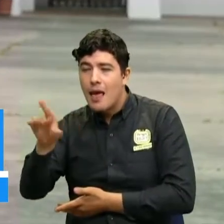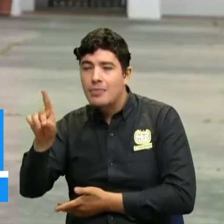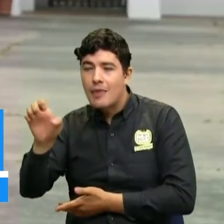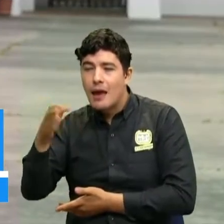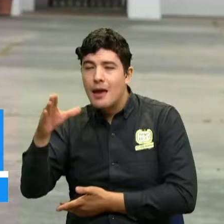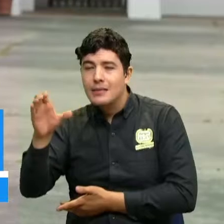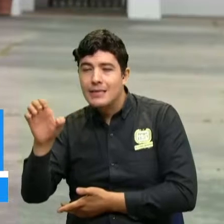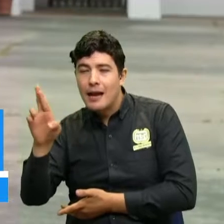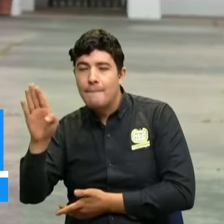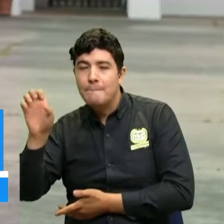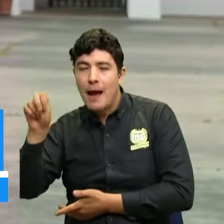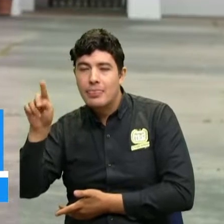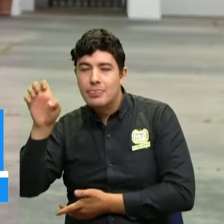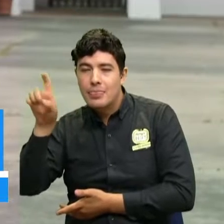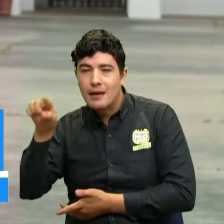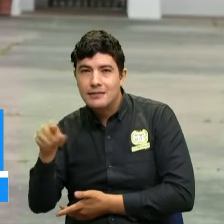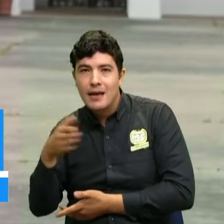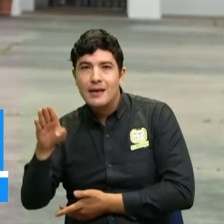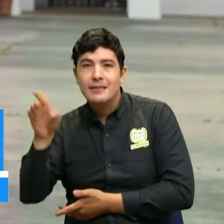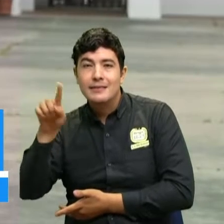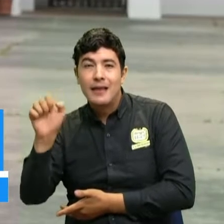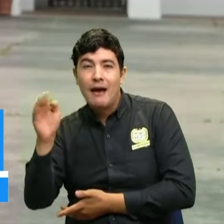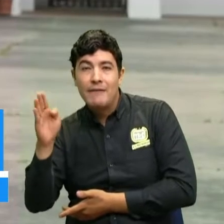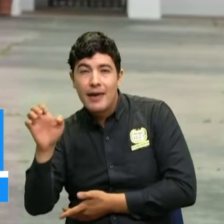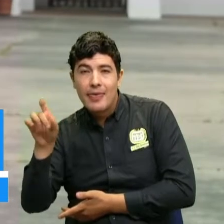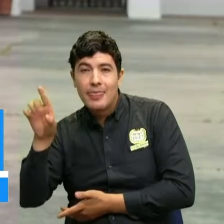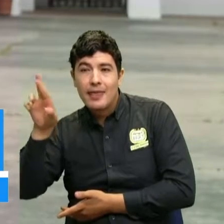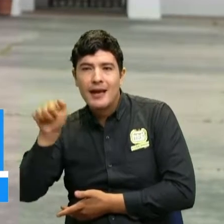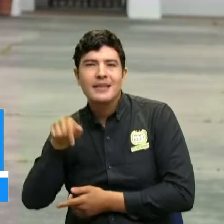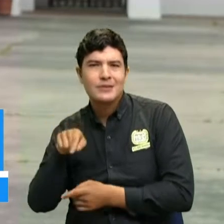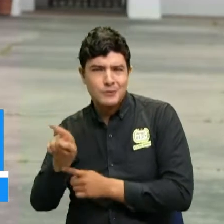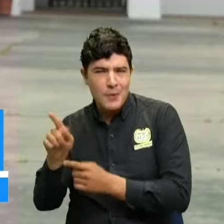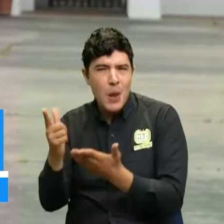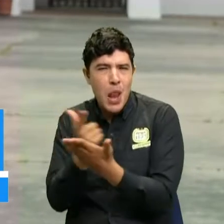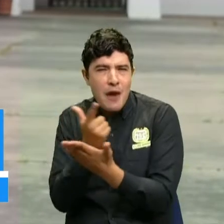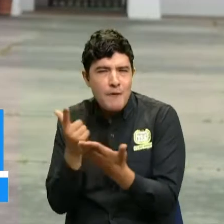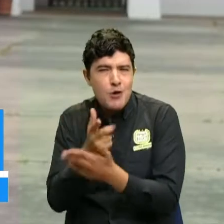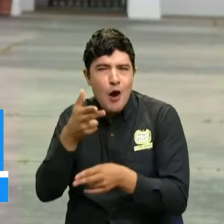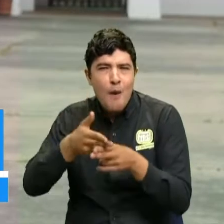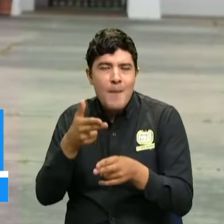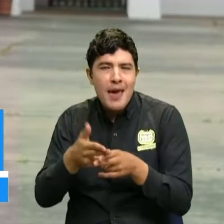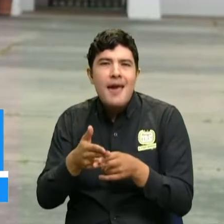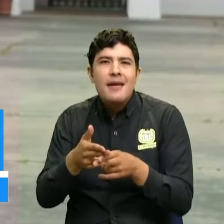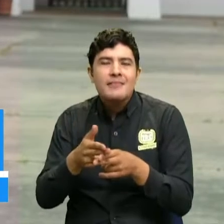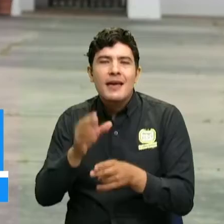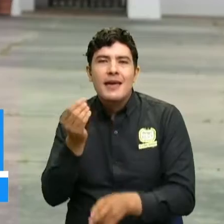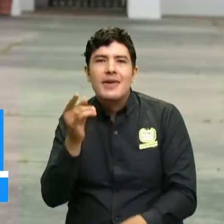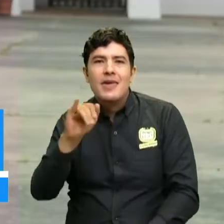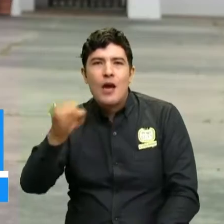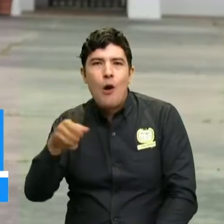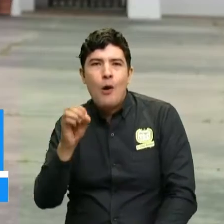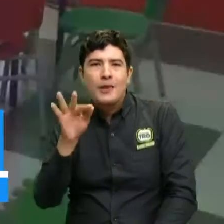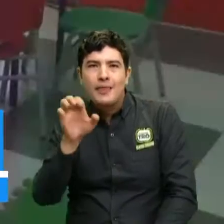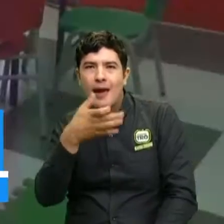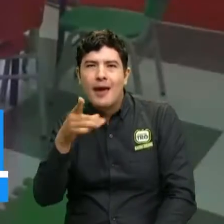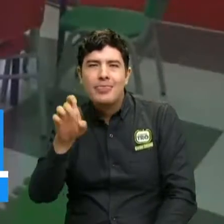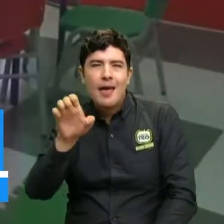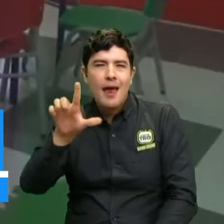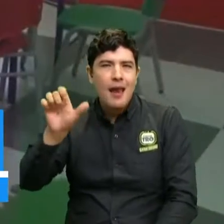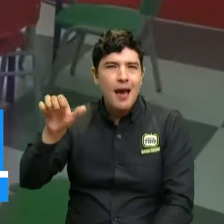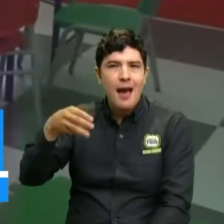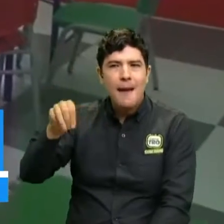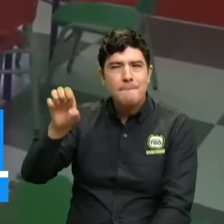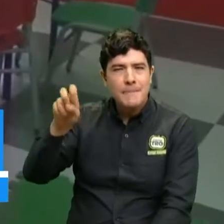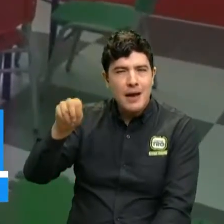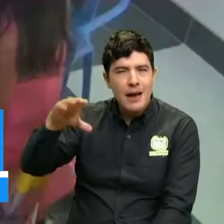que nos recuerda esa creación fantasiosa del ser humano alrededor de los libros, la lectura y la escritura. Ocasión